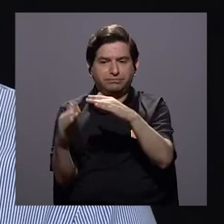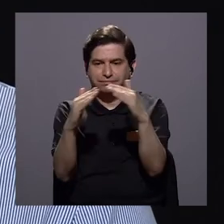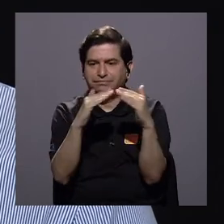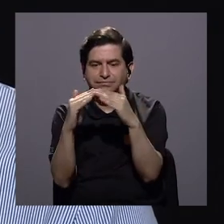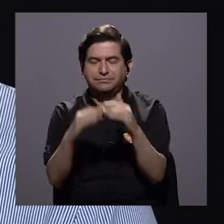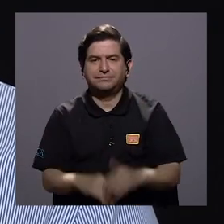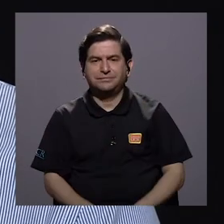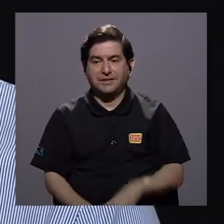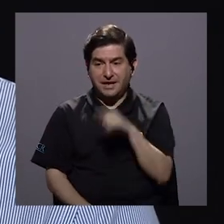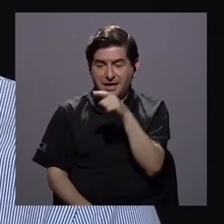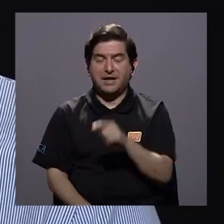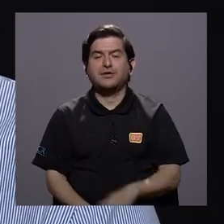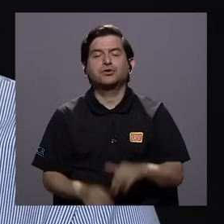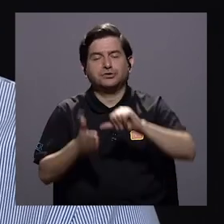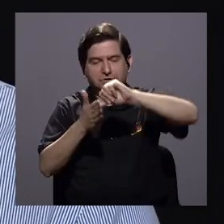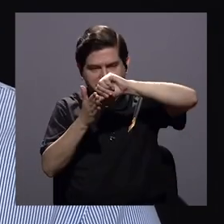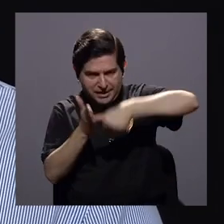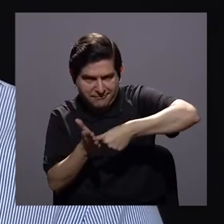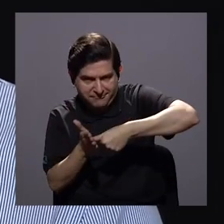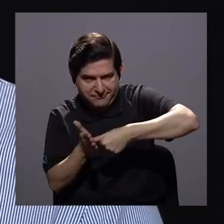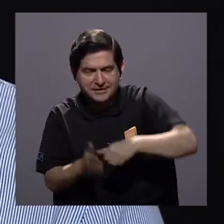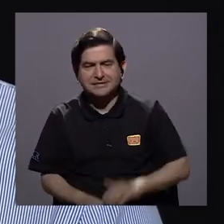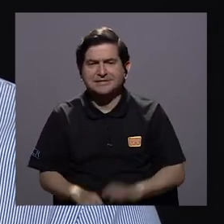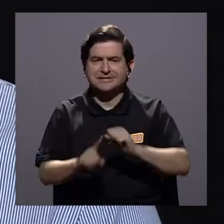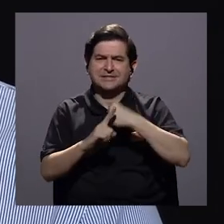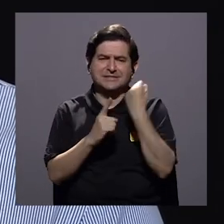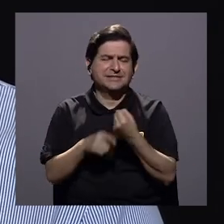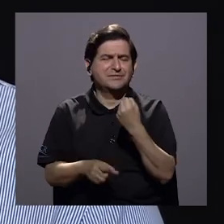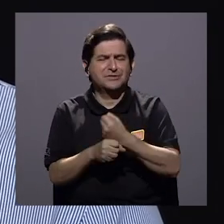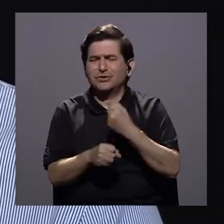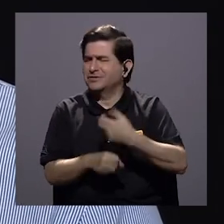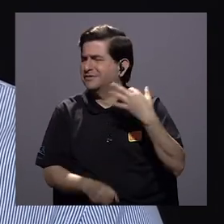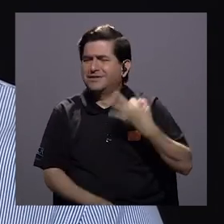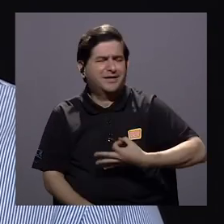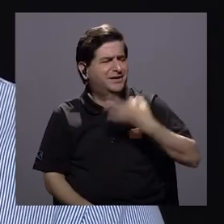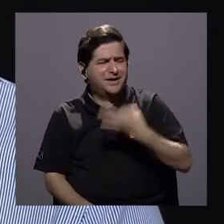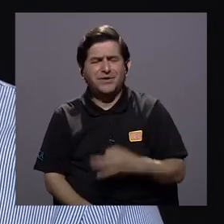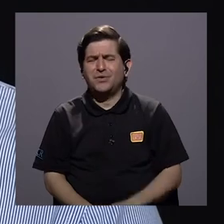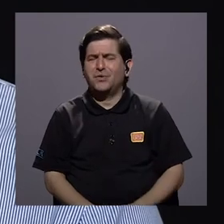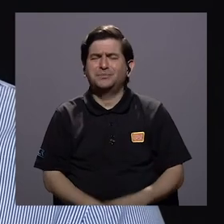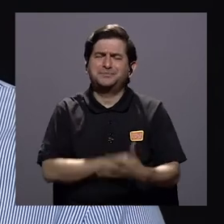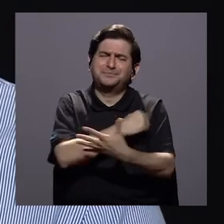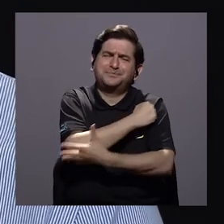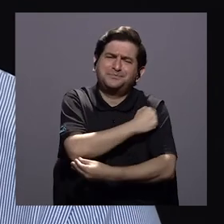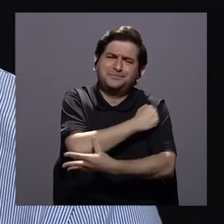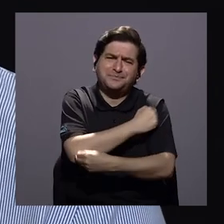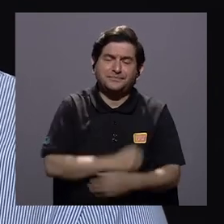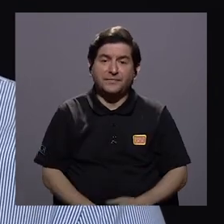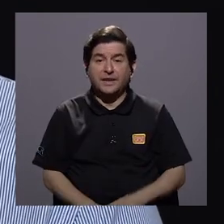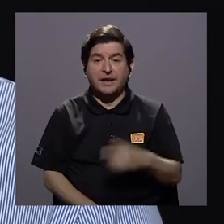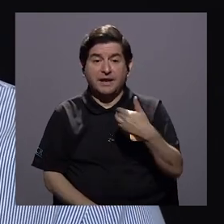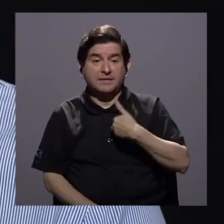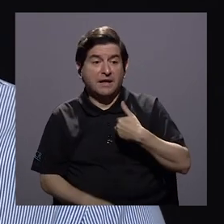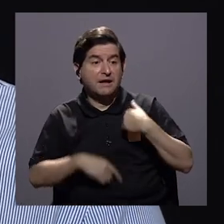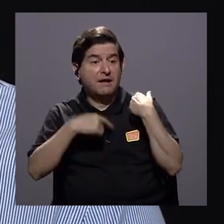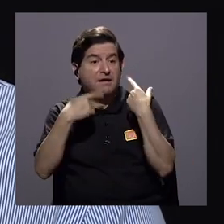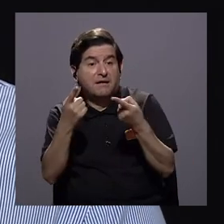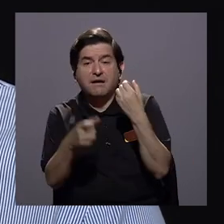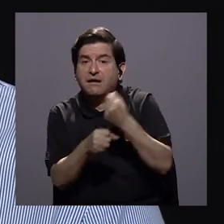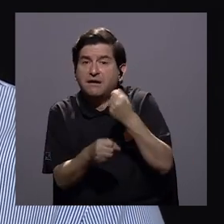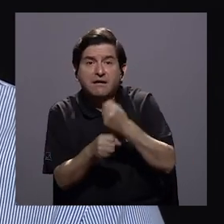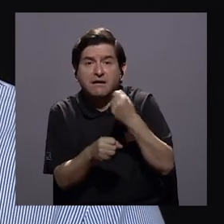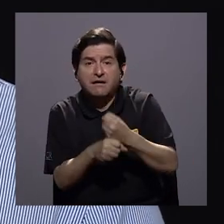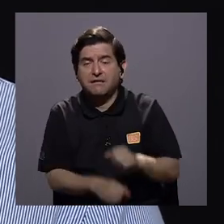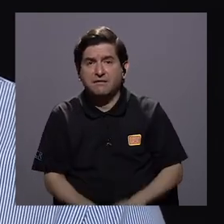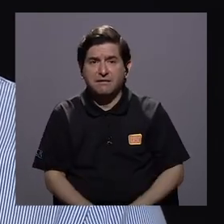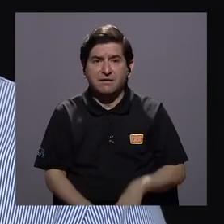estas poblaciones que son poblaciones insisto generalmente en condiciones de informalidad de bajos recursos que están teniendo que salir y que moverse a